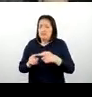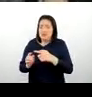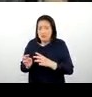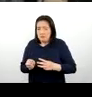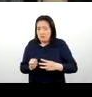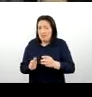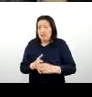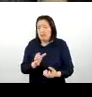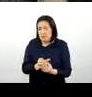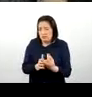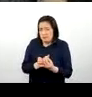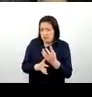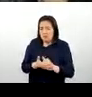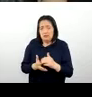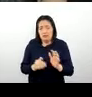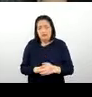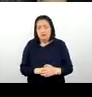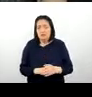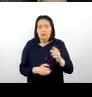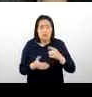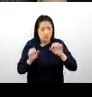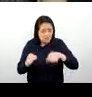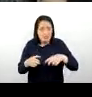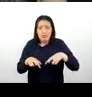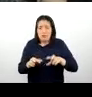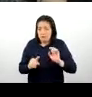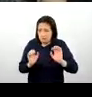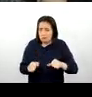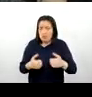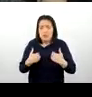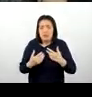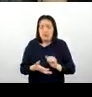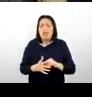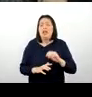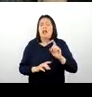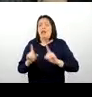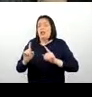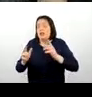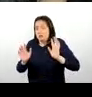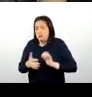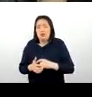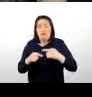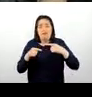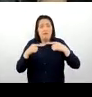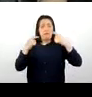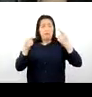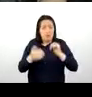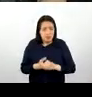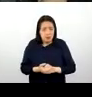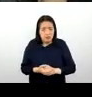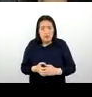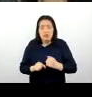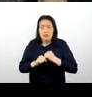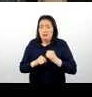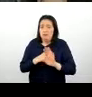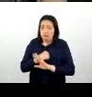plantas, ¿no? Entonces, ¿qué les permite tener de alguna u otra manera la famosa seguridad